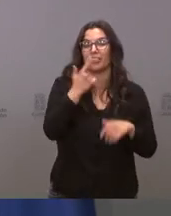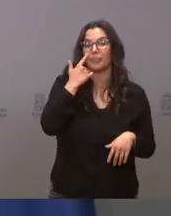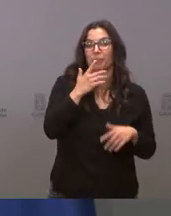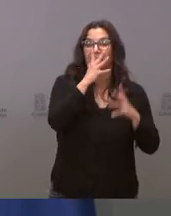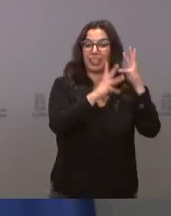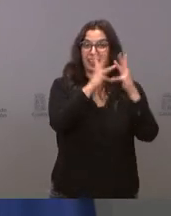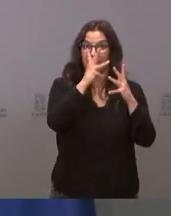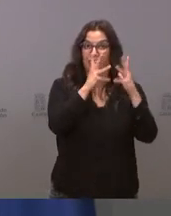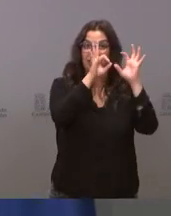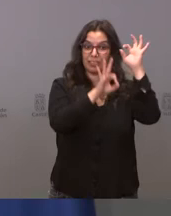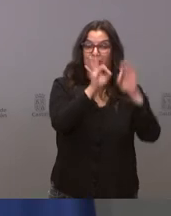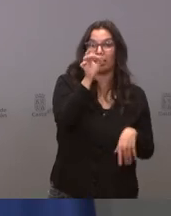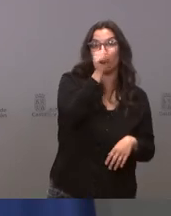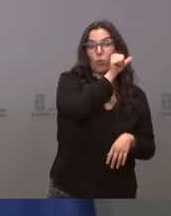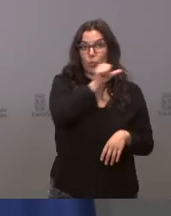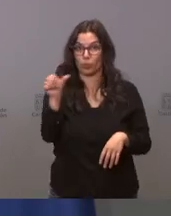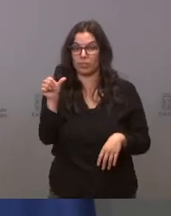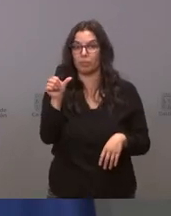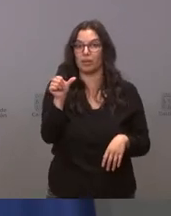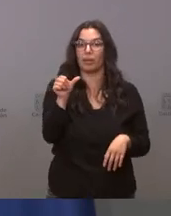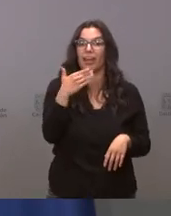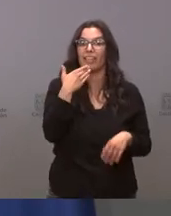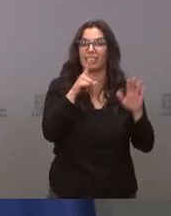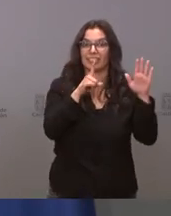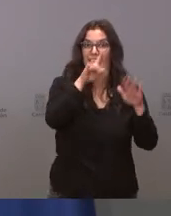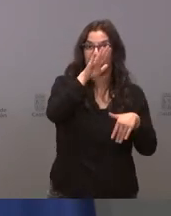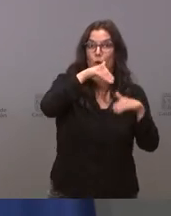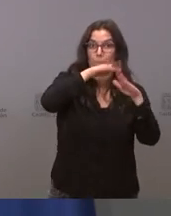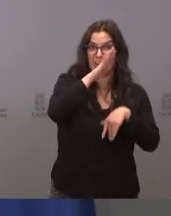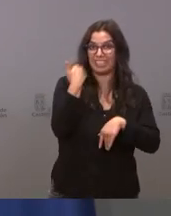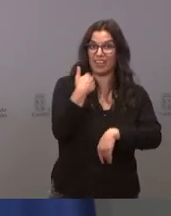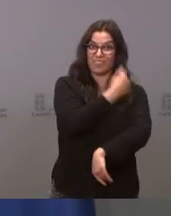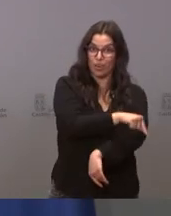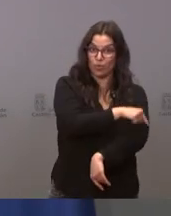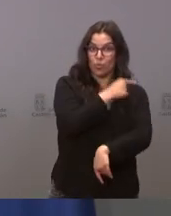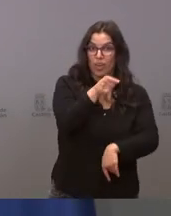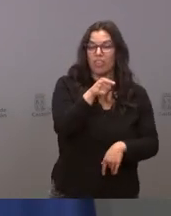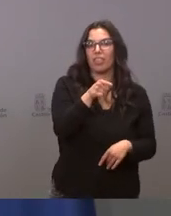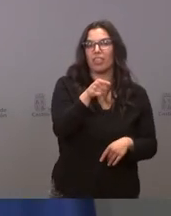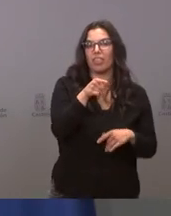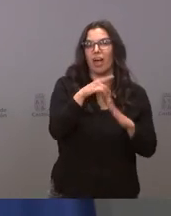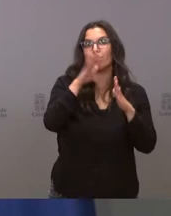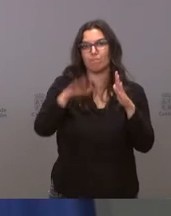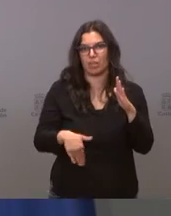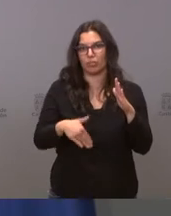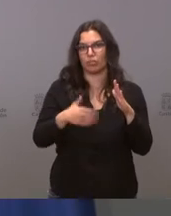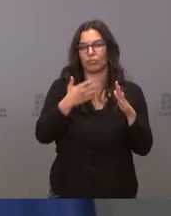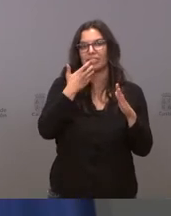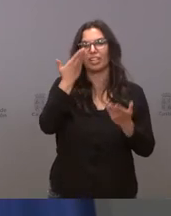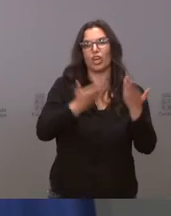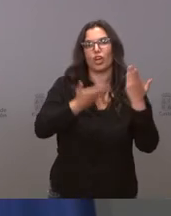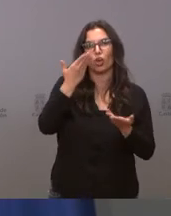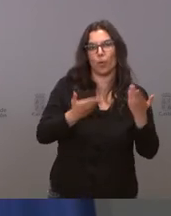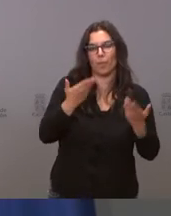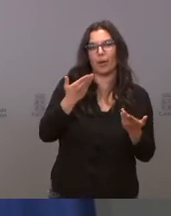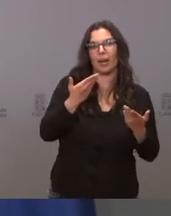a 7 días en mayores de 65 es decir población vacunada es menos de la tercera parte que la incidencia a